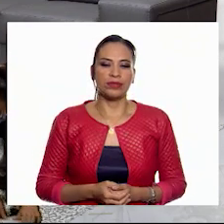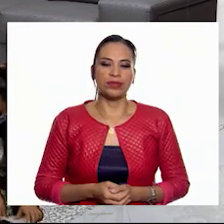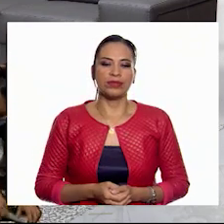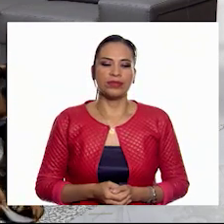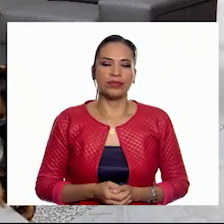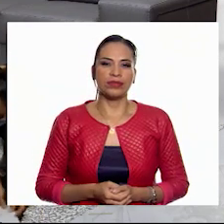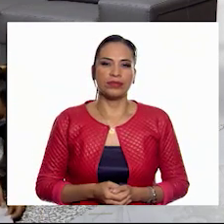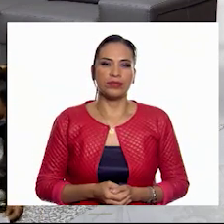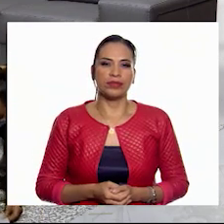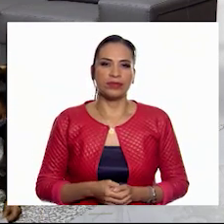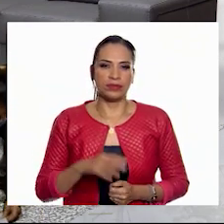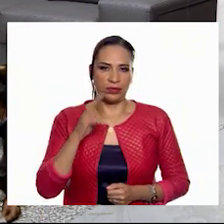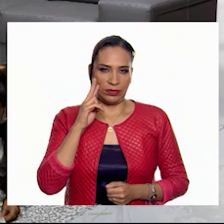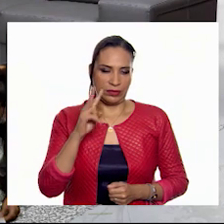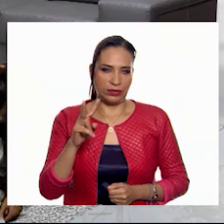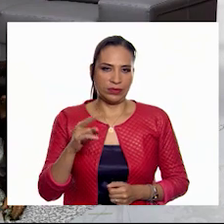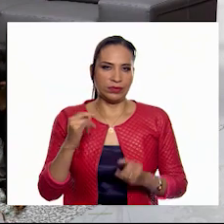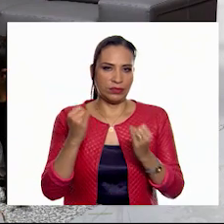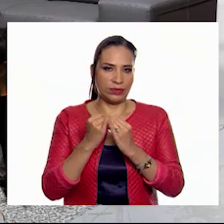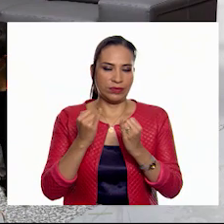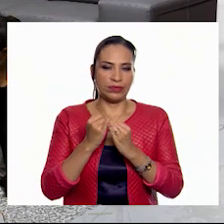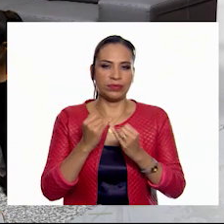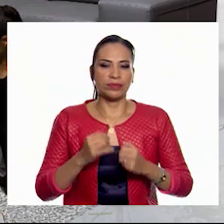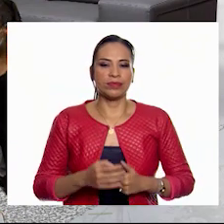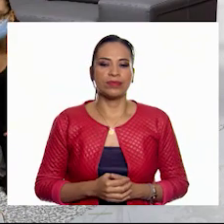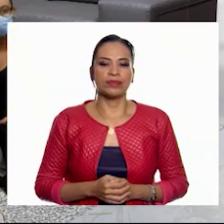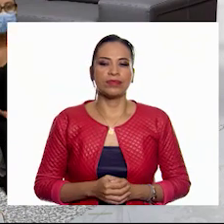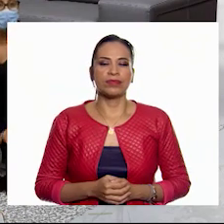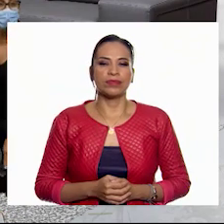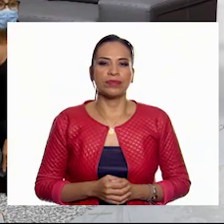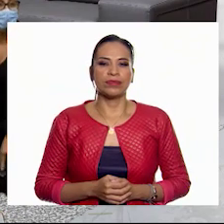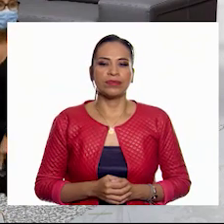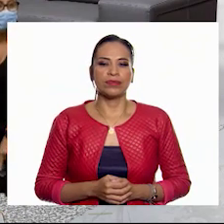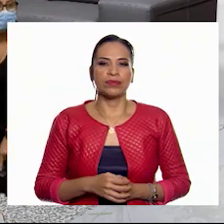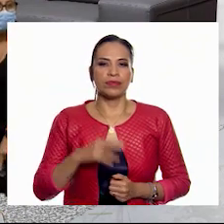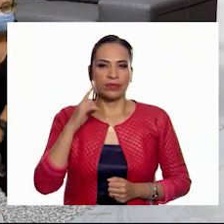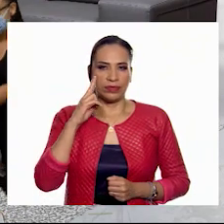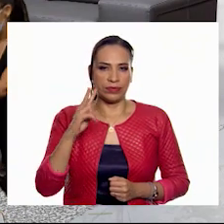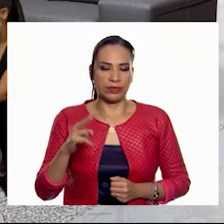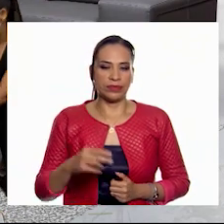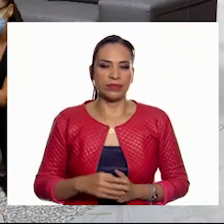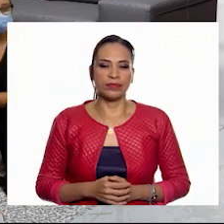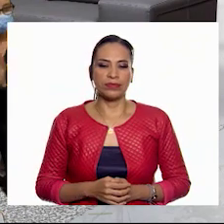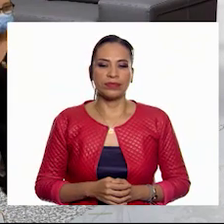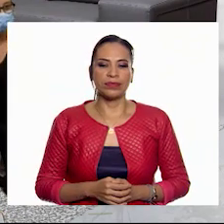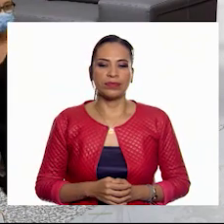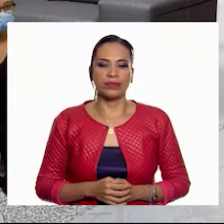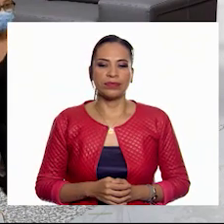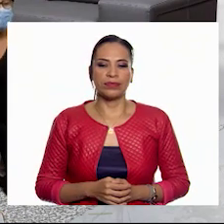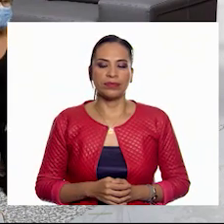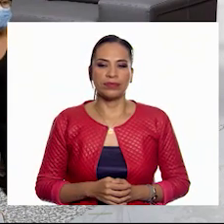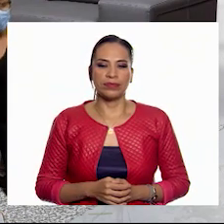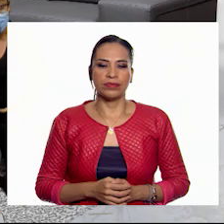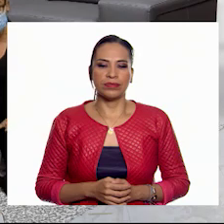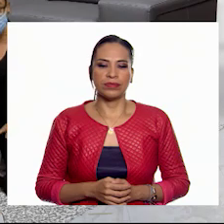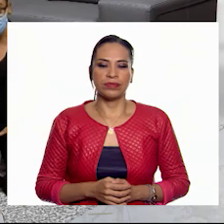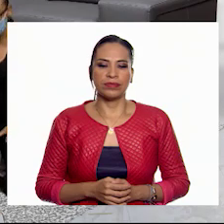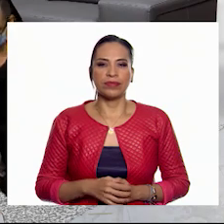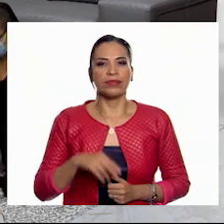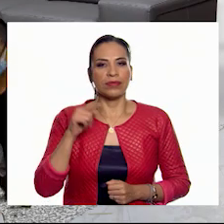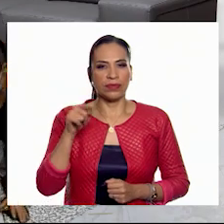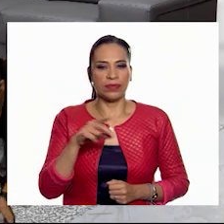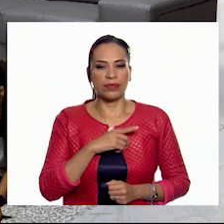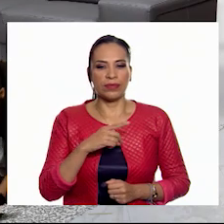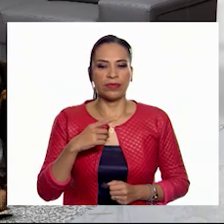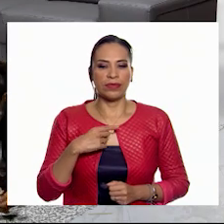Así tiene que quedar, ¿eh? Igualito. A ver, ¿ya lo tienes? Vean el mío. Ahí está, igualito. Y Jorge está haciendo el suyo. Así